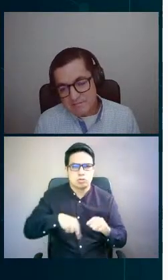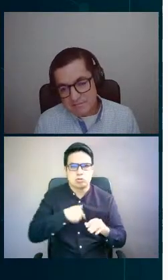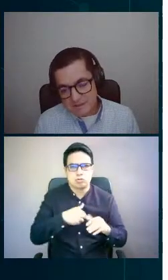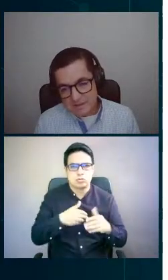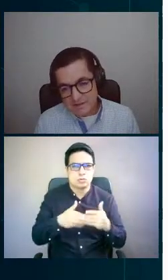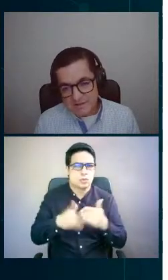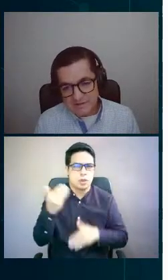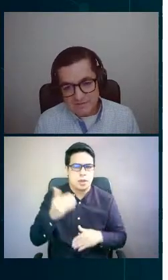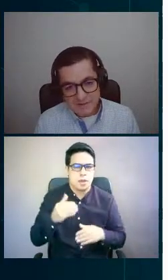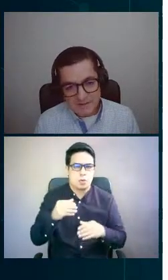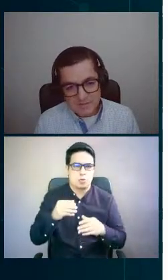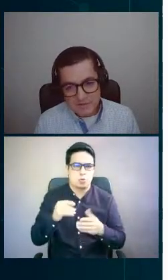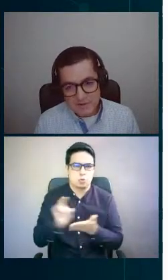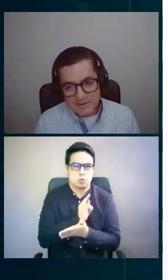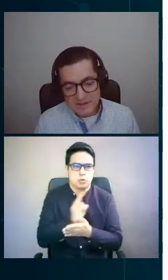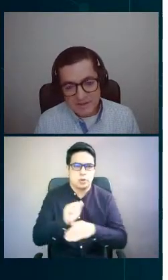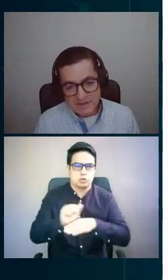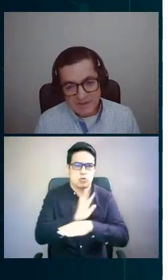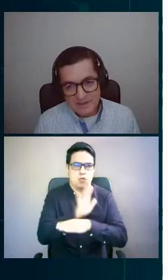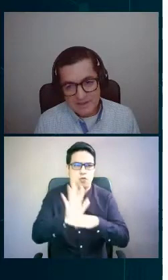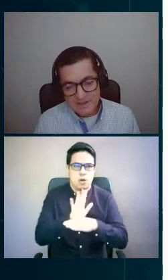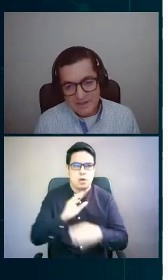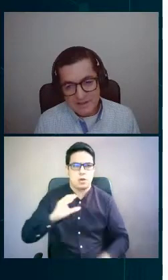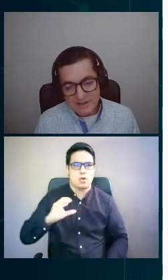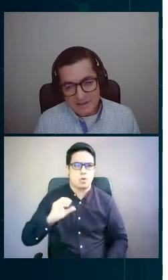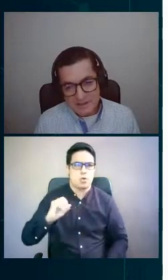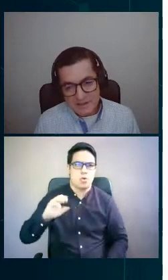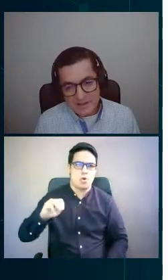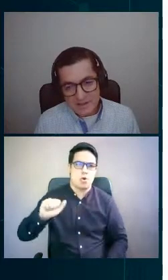System del sistema de medición inteligente.